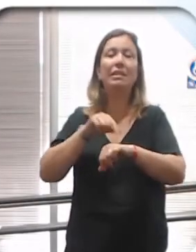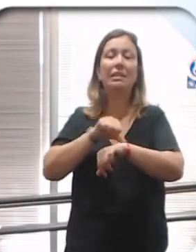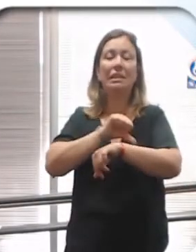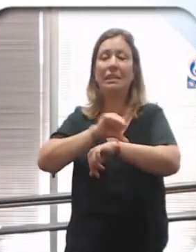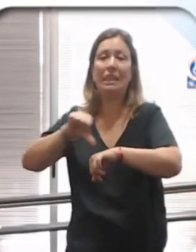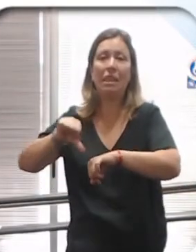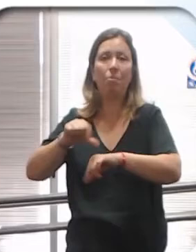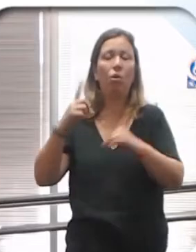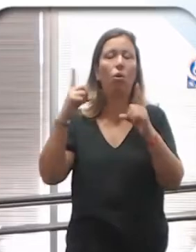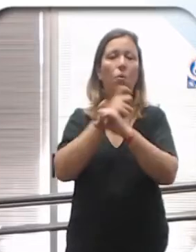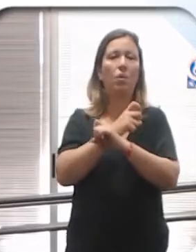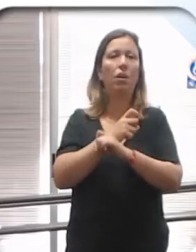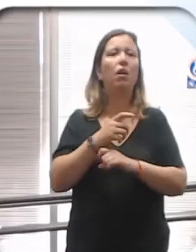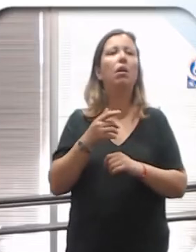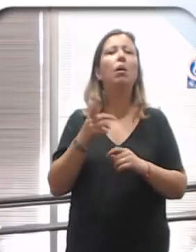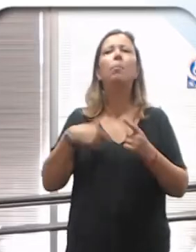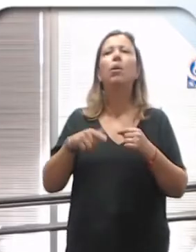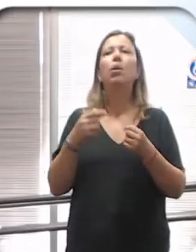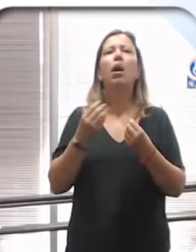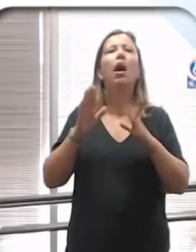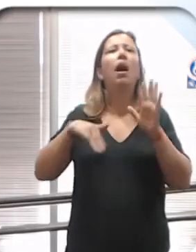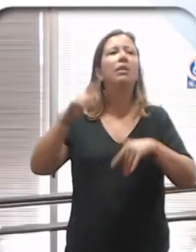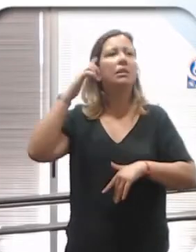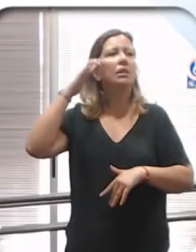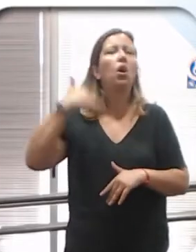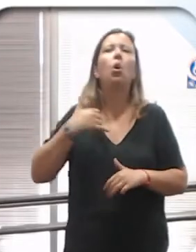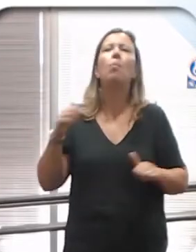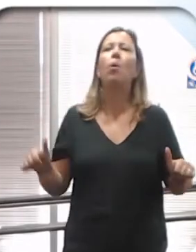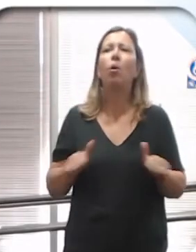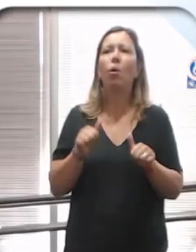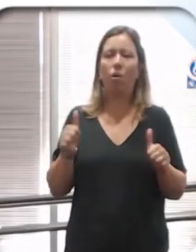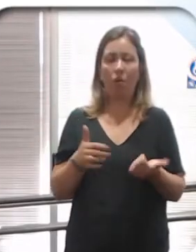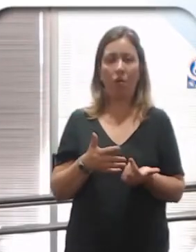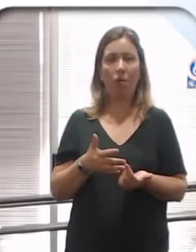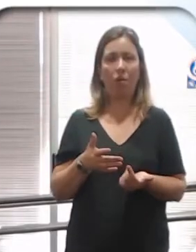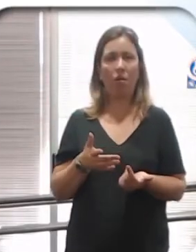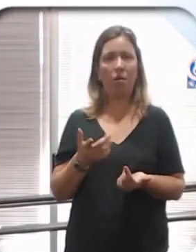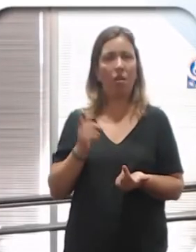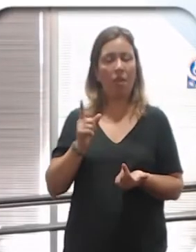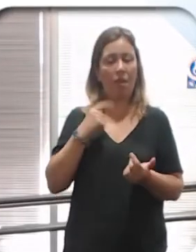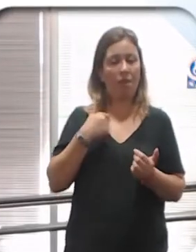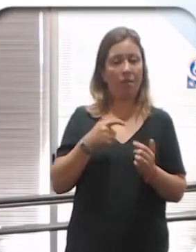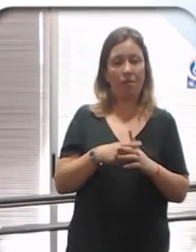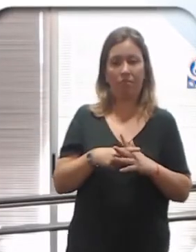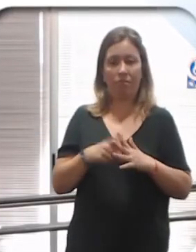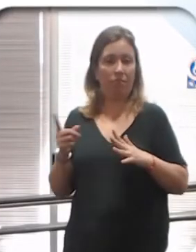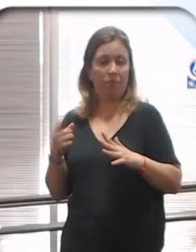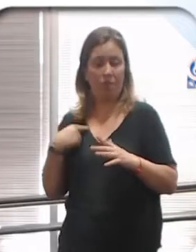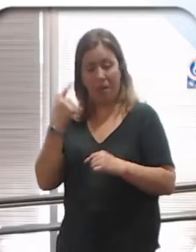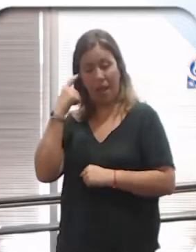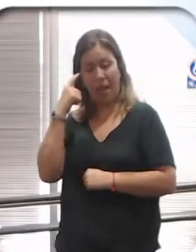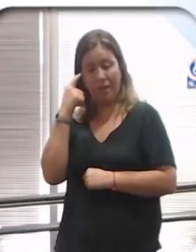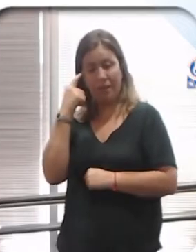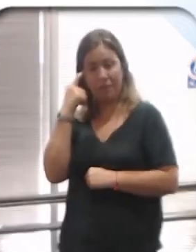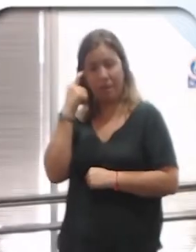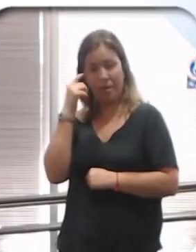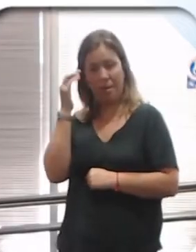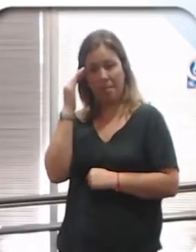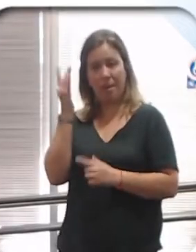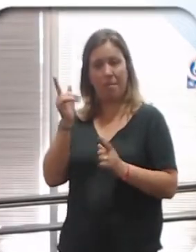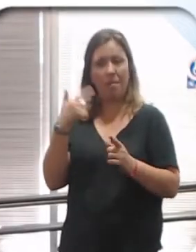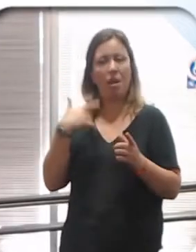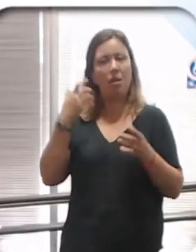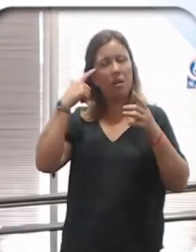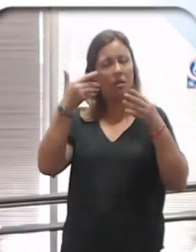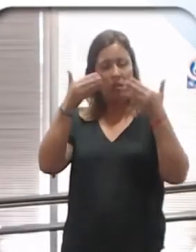Pero muchas otras veces es porque no tenemos ni idea de cómo actuar. Entonces, salgamos un poquito de nuestra cabecita. Esto que